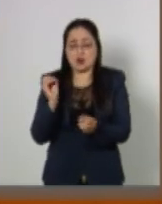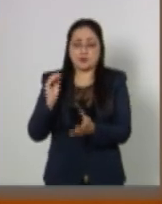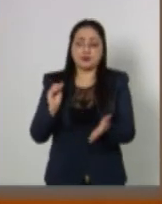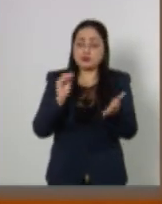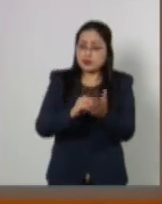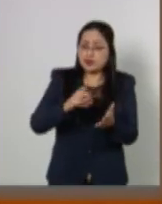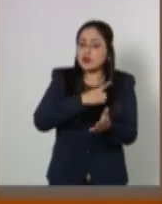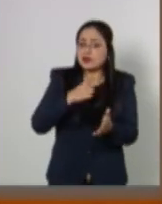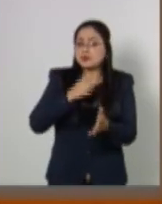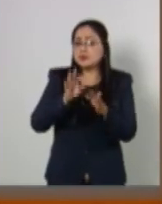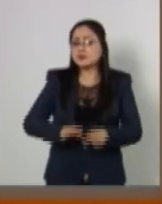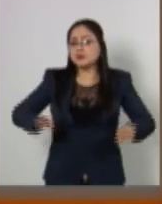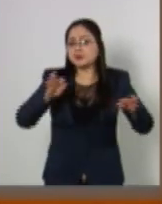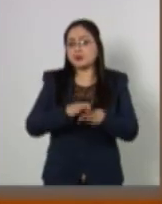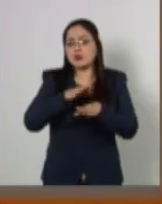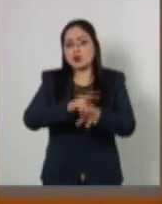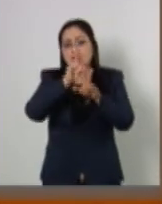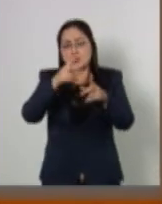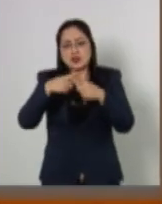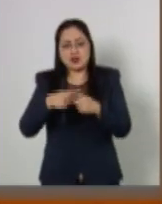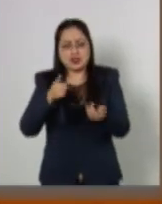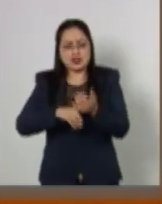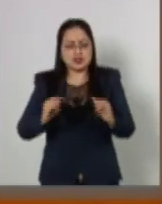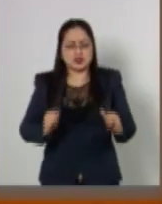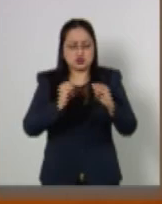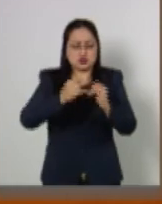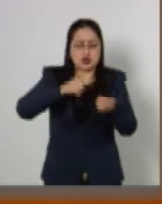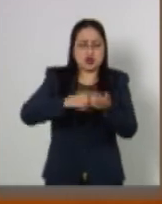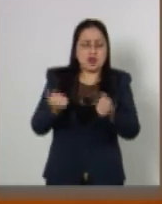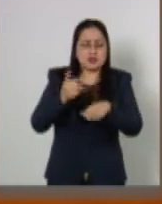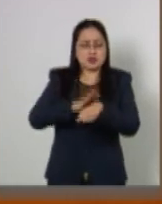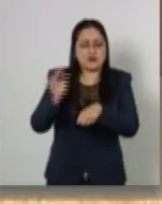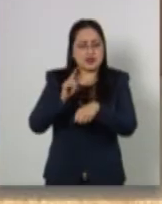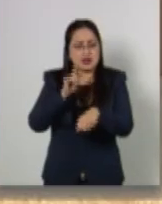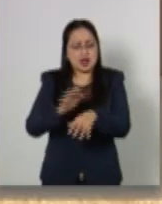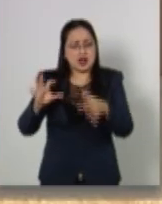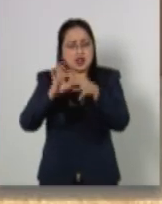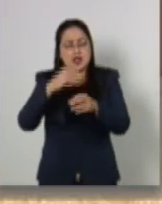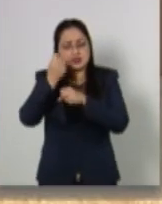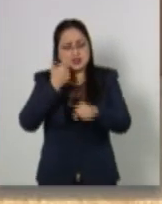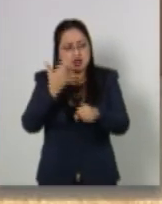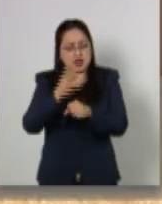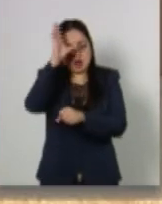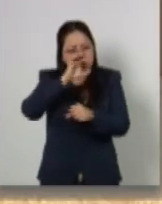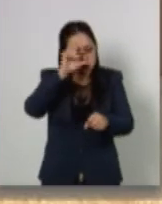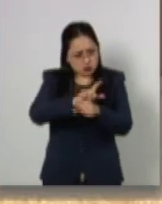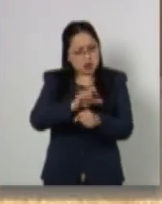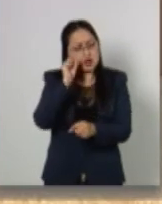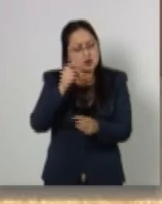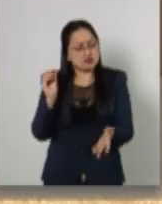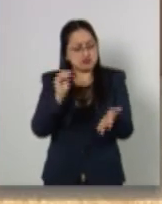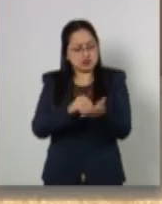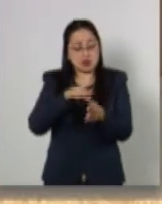que tenga que ver con los trabajos de las distintas dependencias de la Administración Pública Federal, particularmente lo que tiene que ver con la Secretaría de